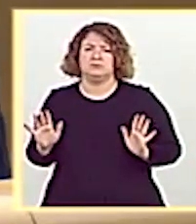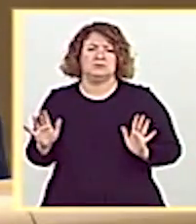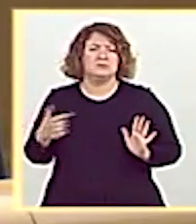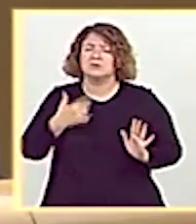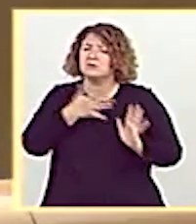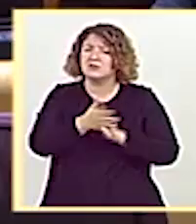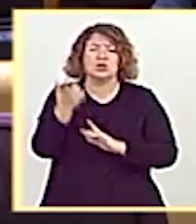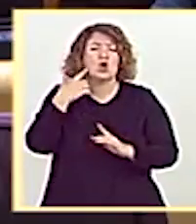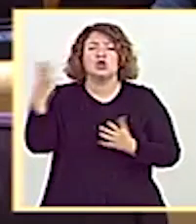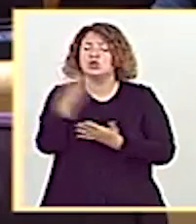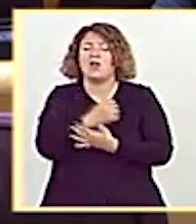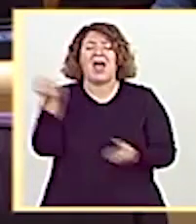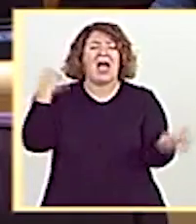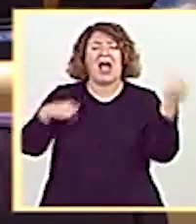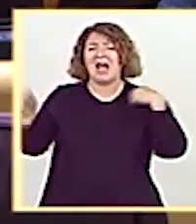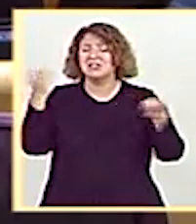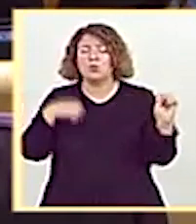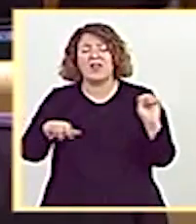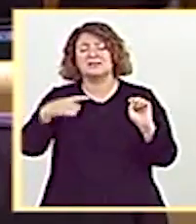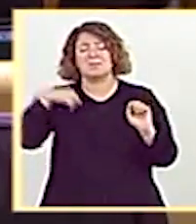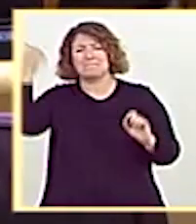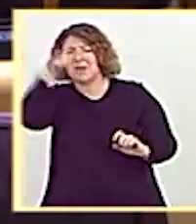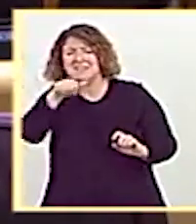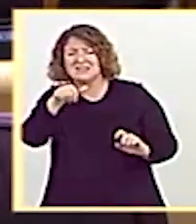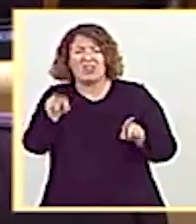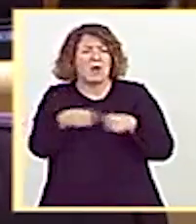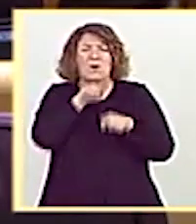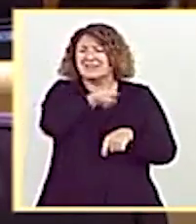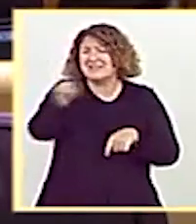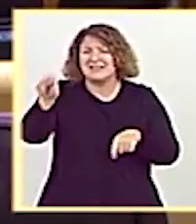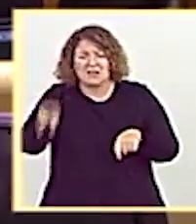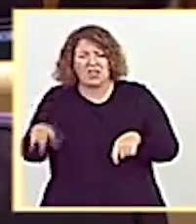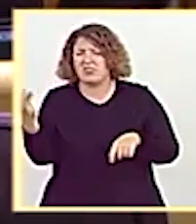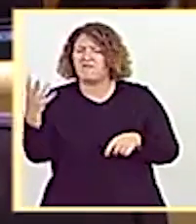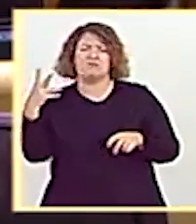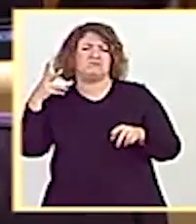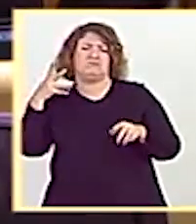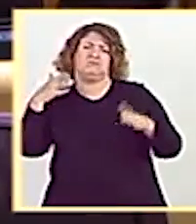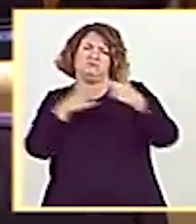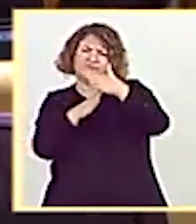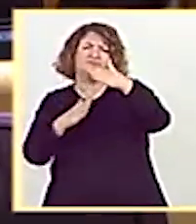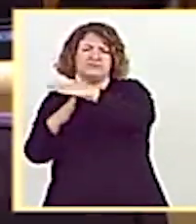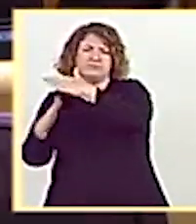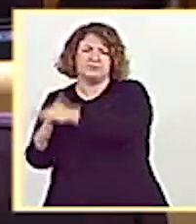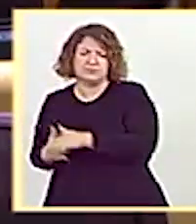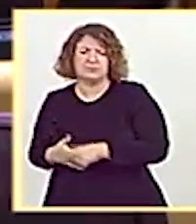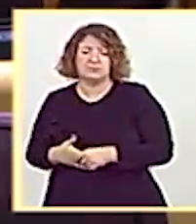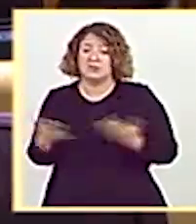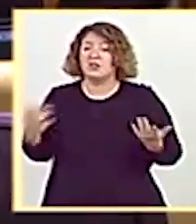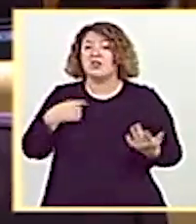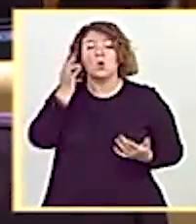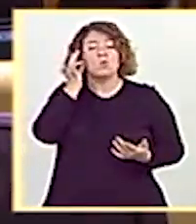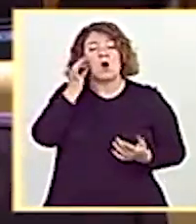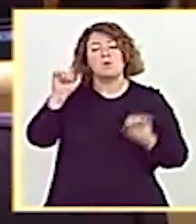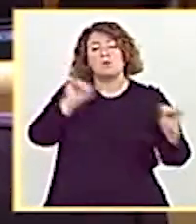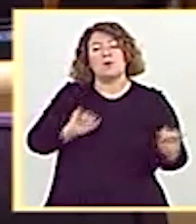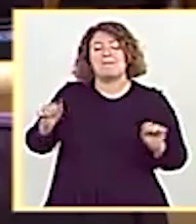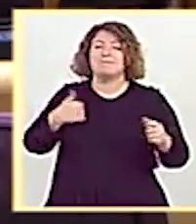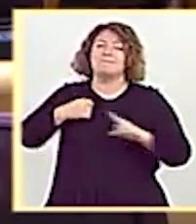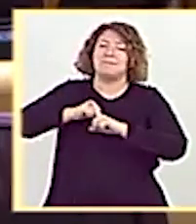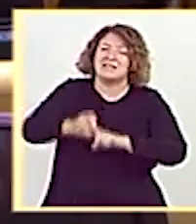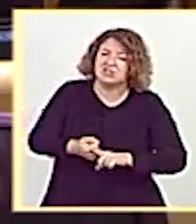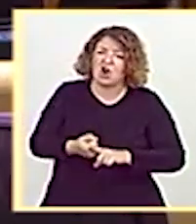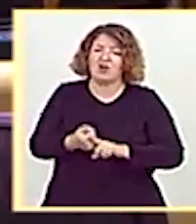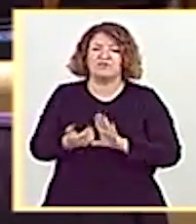todas las actitudes machistas, vengan de quien vengan. Porque decir que a las mujeres jóvenes hay que protegerlas para quitarles presión,